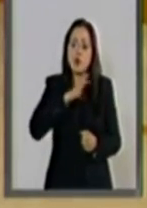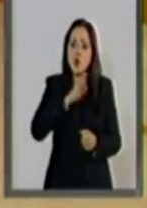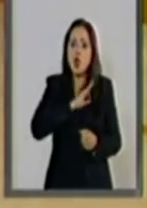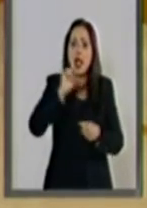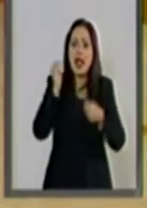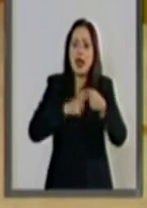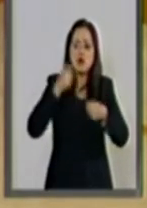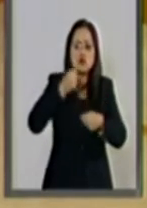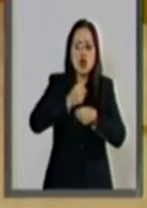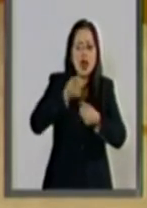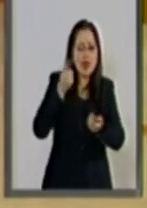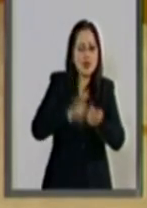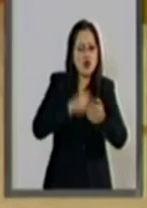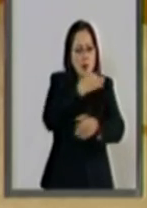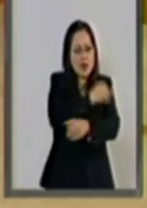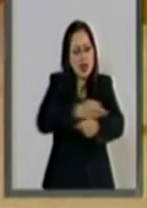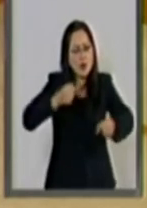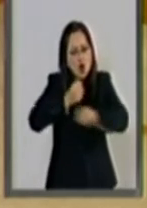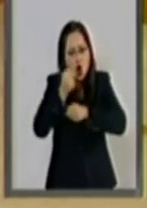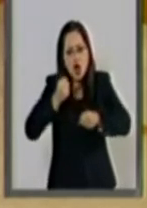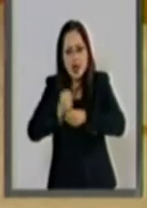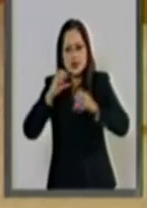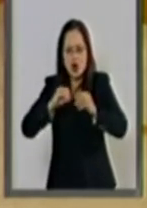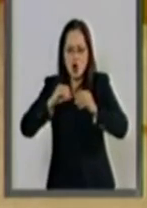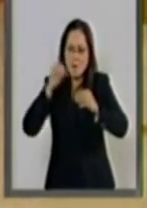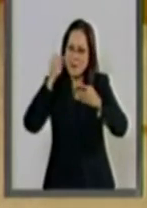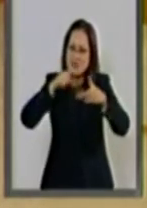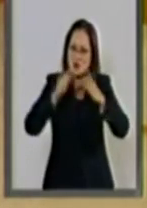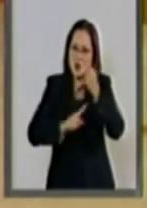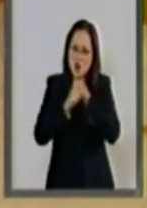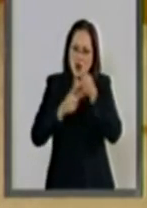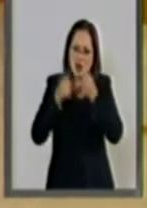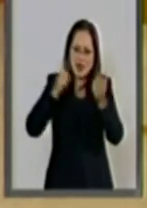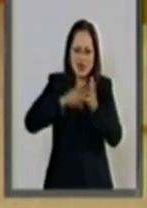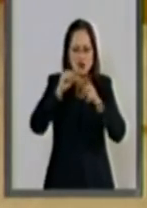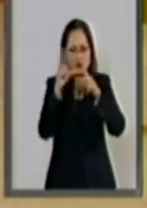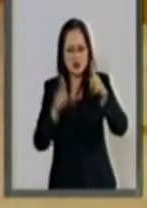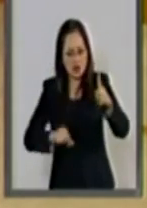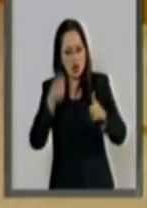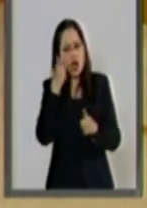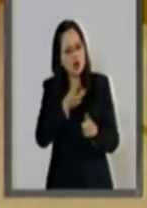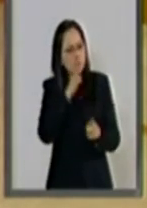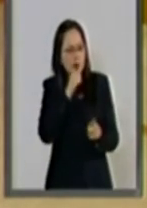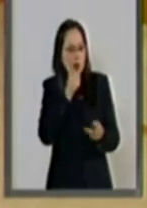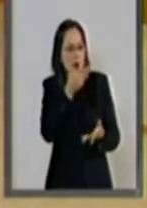delitos de violencia familiar o sus equivalentes en las entidades federativas.